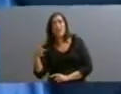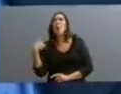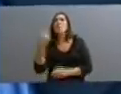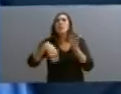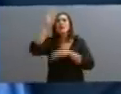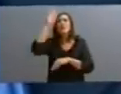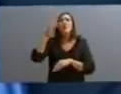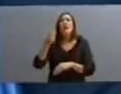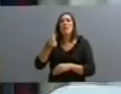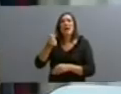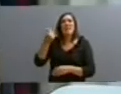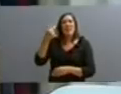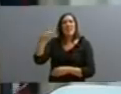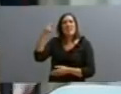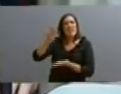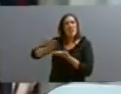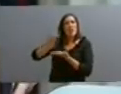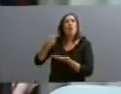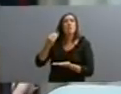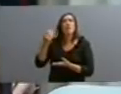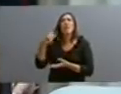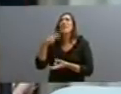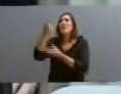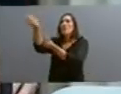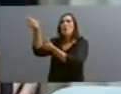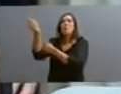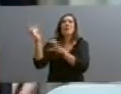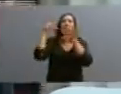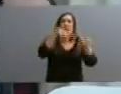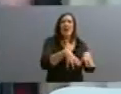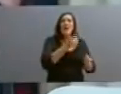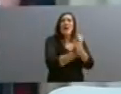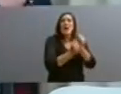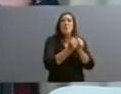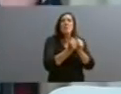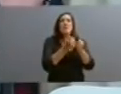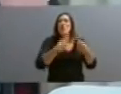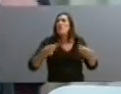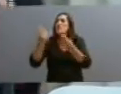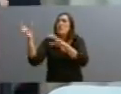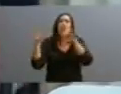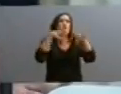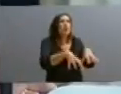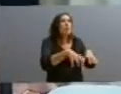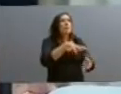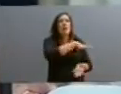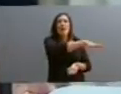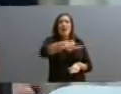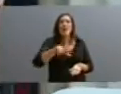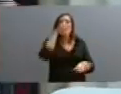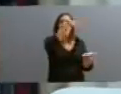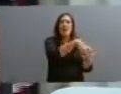invirtieron en equipos para modernizar plantas industriales. ¿Cuáles plantas industriales?